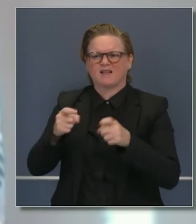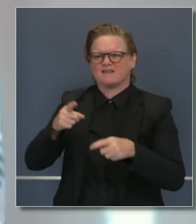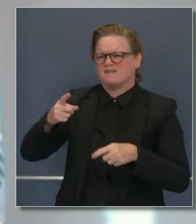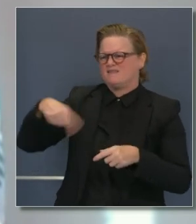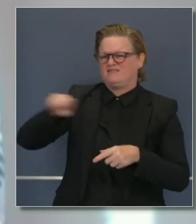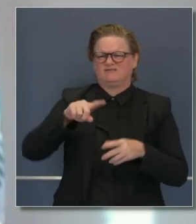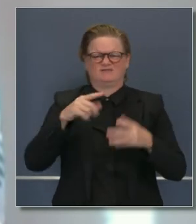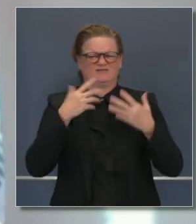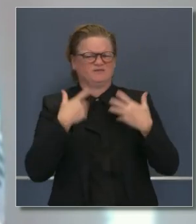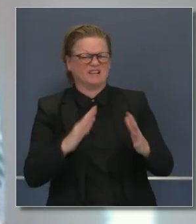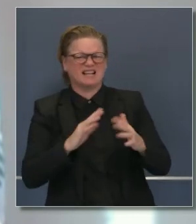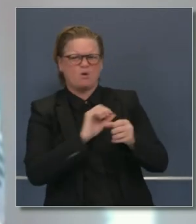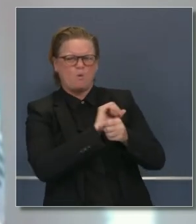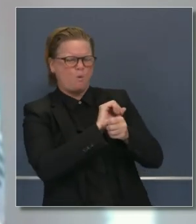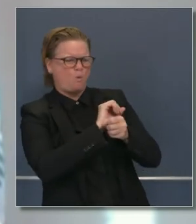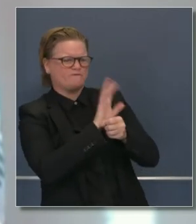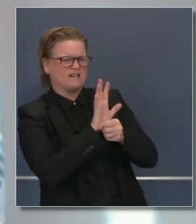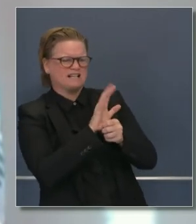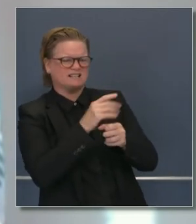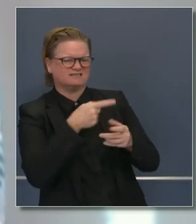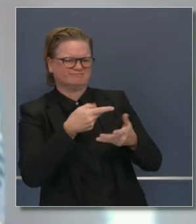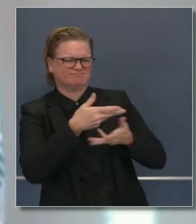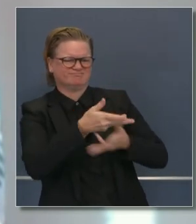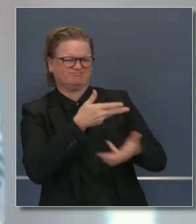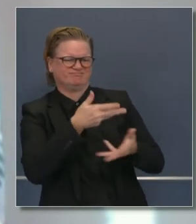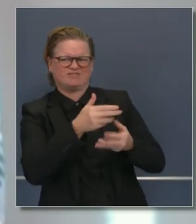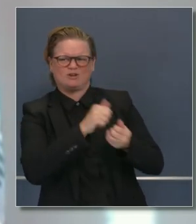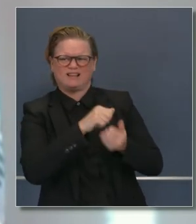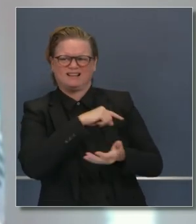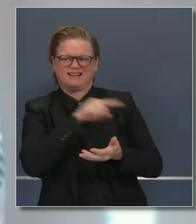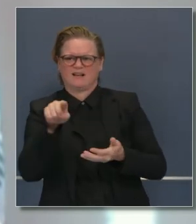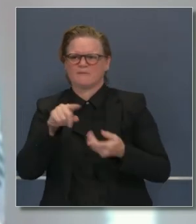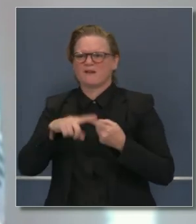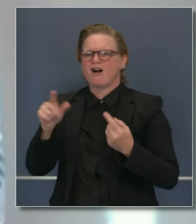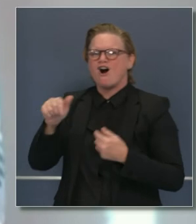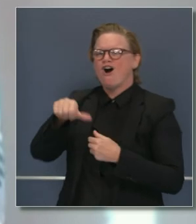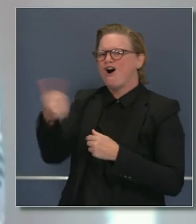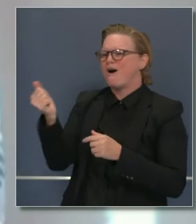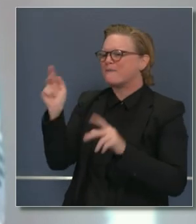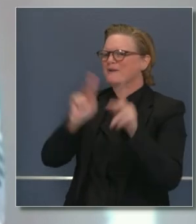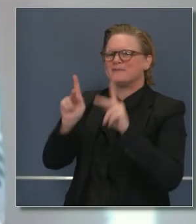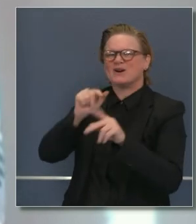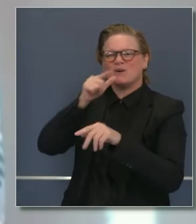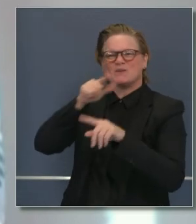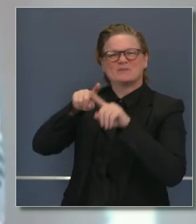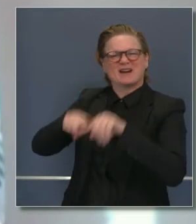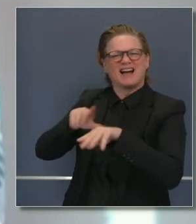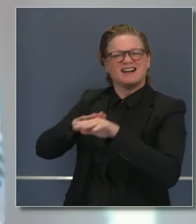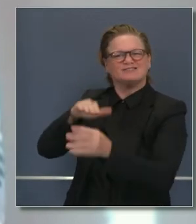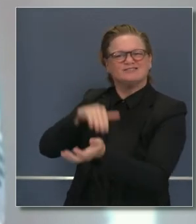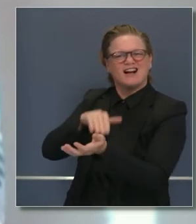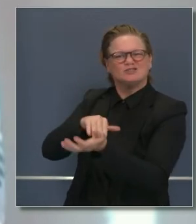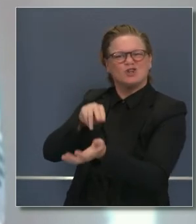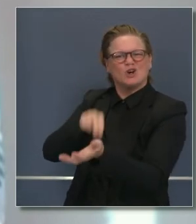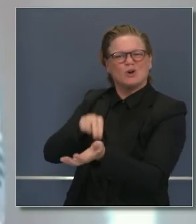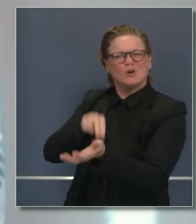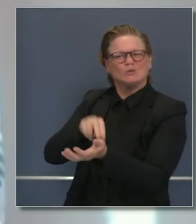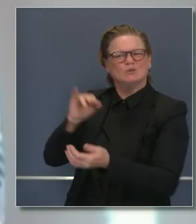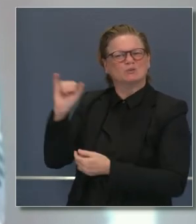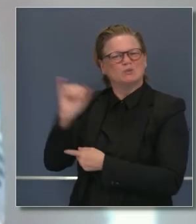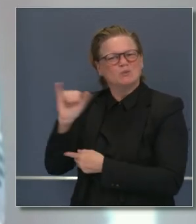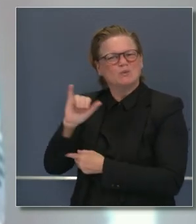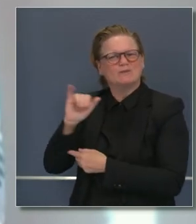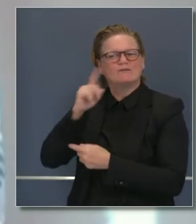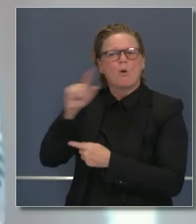de pacientes positivos de COVID-19, para asegurarse de que tienen ese personal necesario. De modo que estaremos